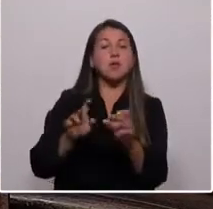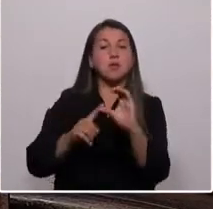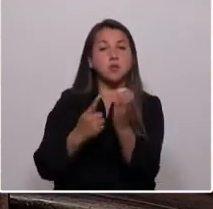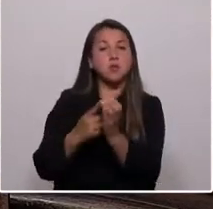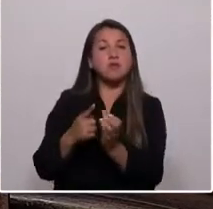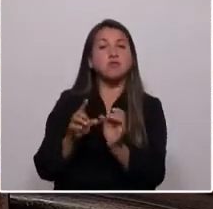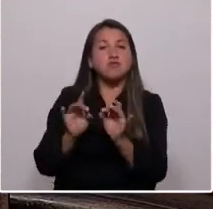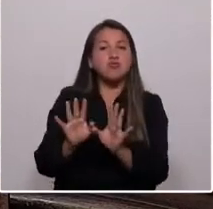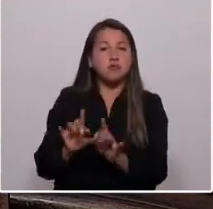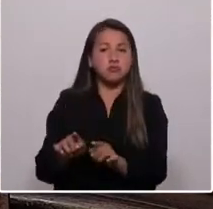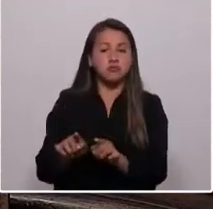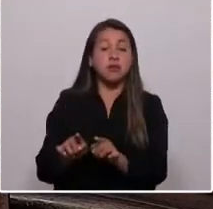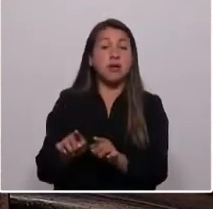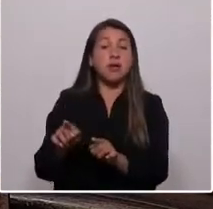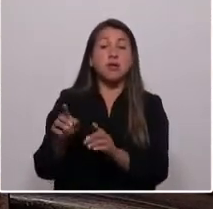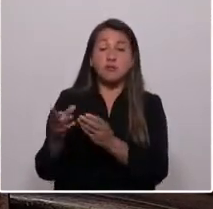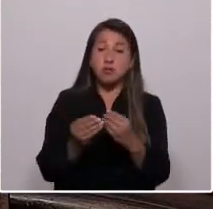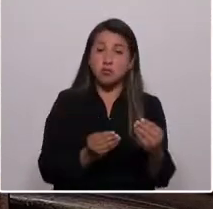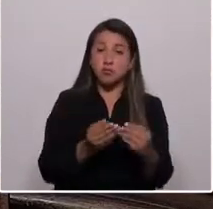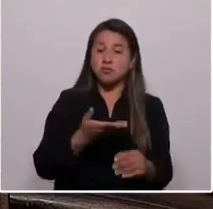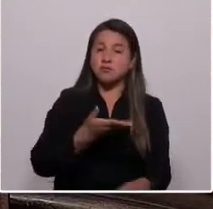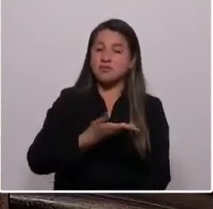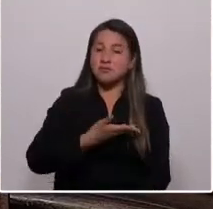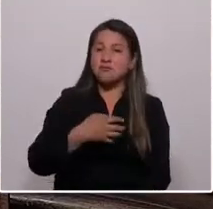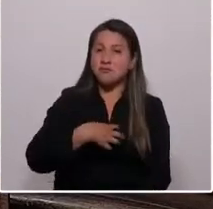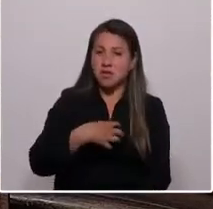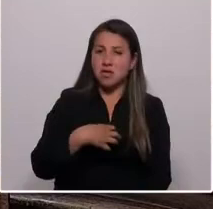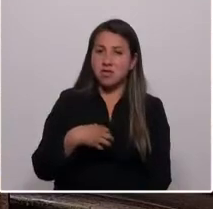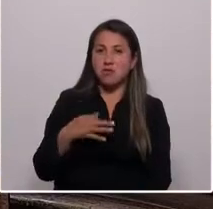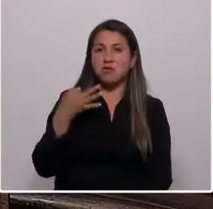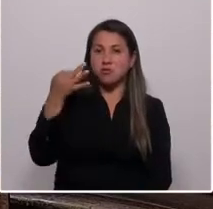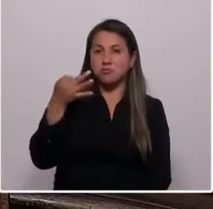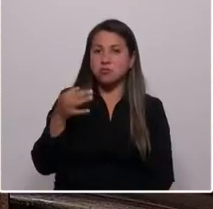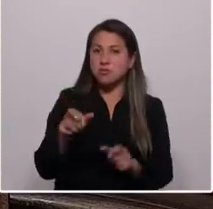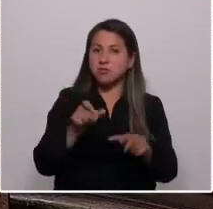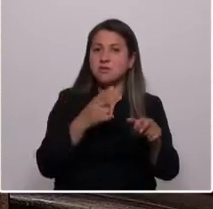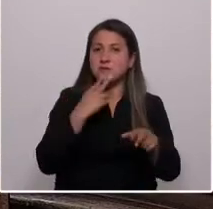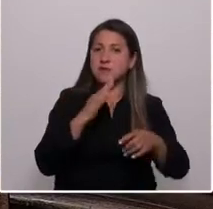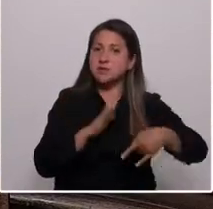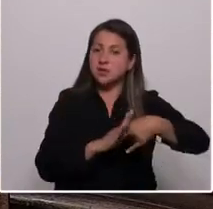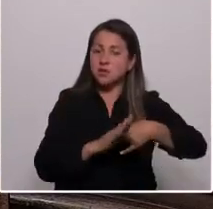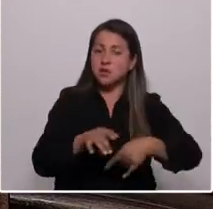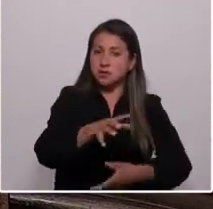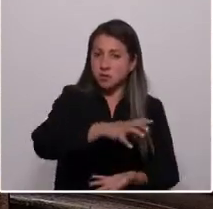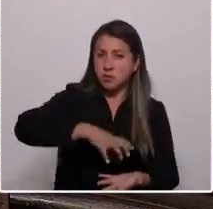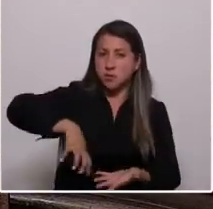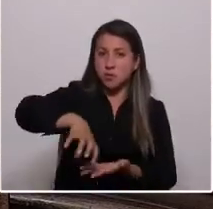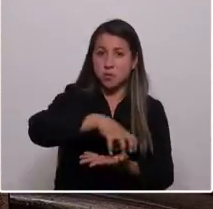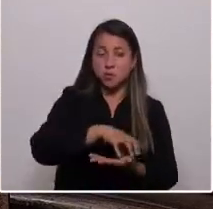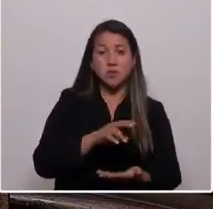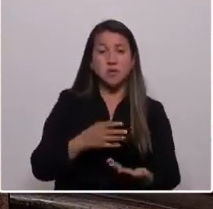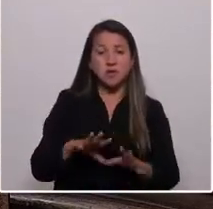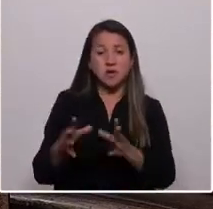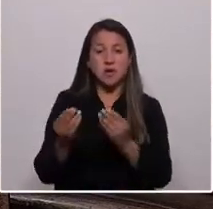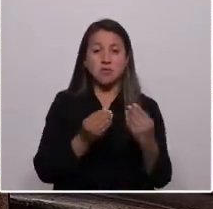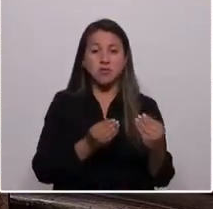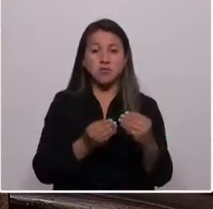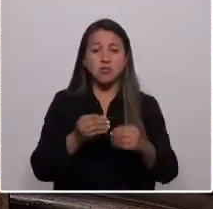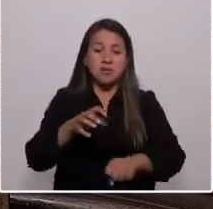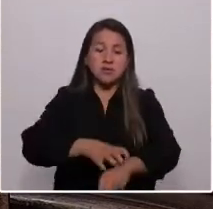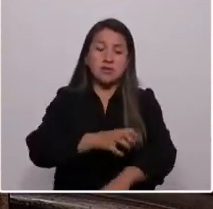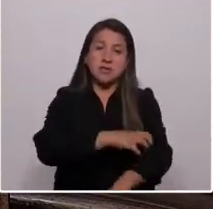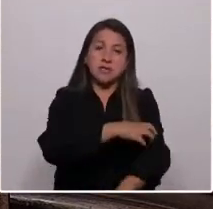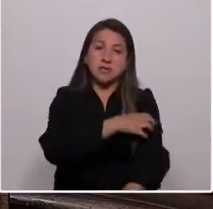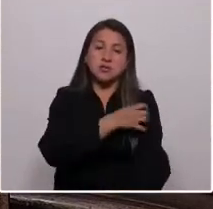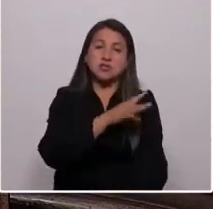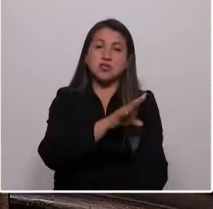Y como muchos aquí, temo por el futuro de mi tierra y su gente. Como expresión del centralismo exacerbado, las regiones nos hemos convertido en zonas